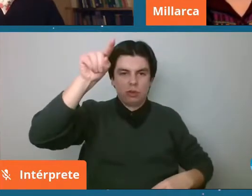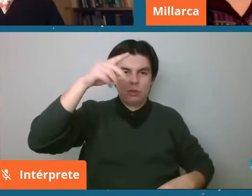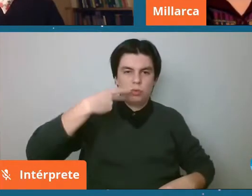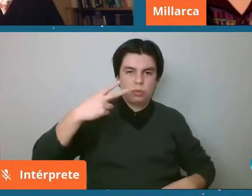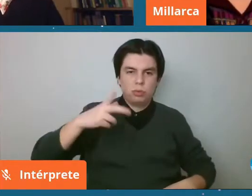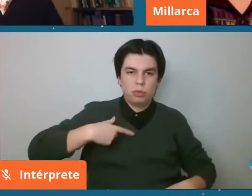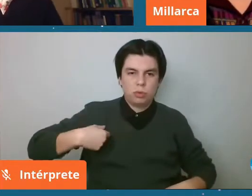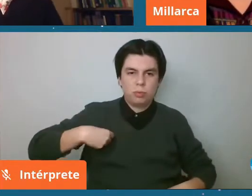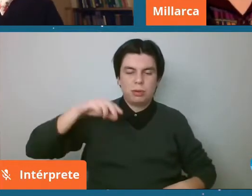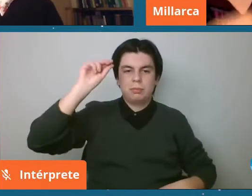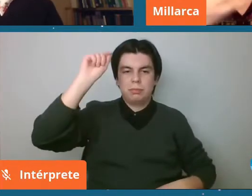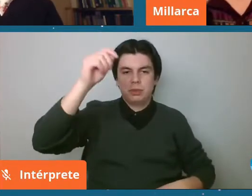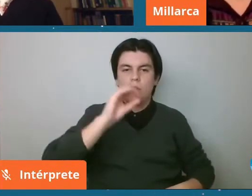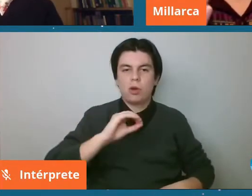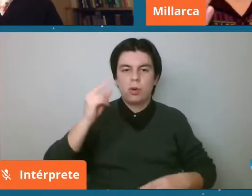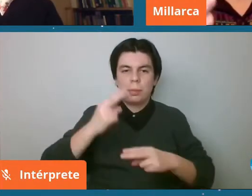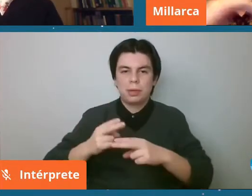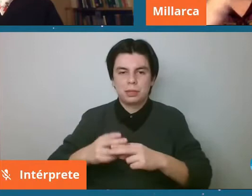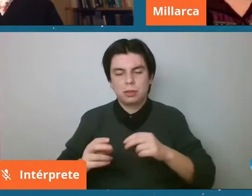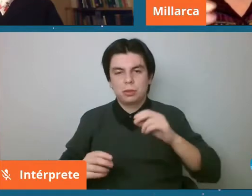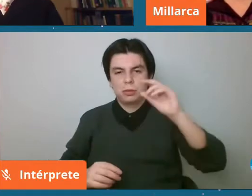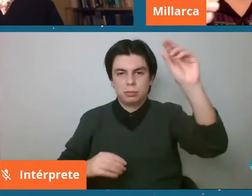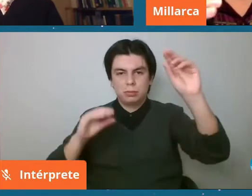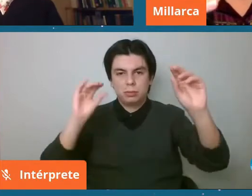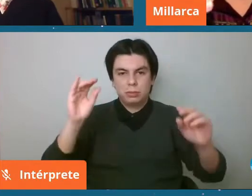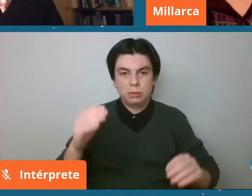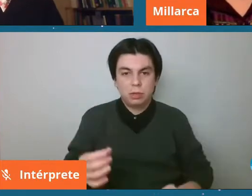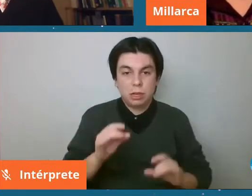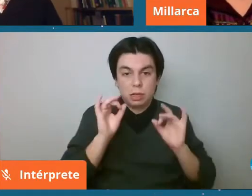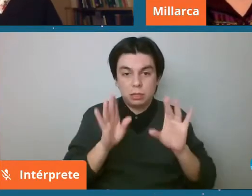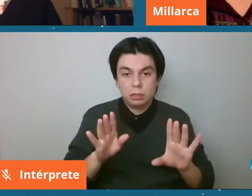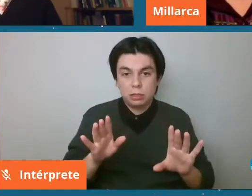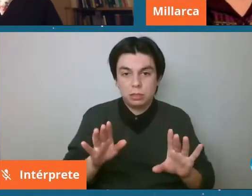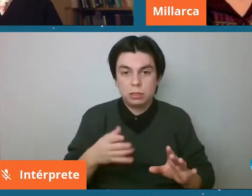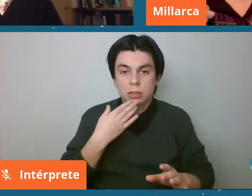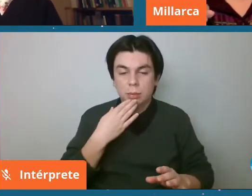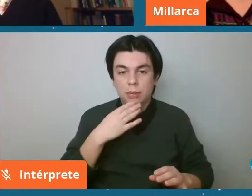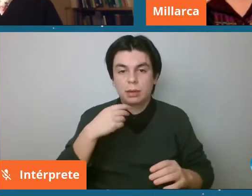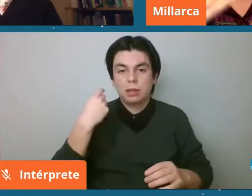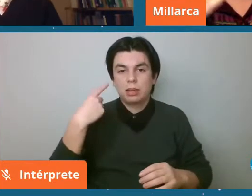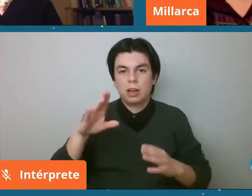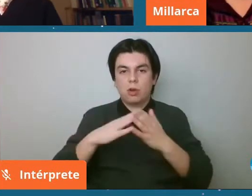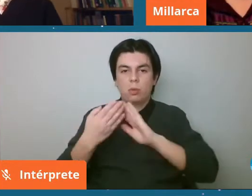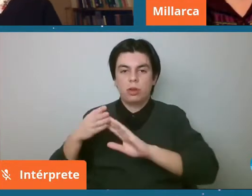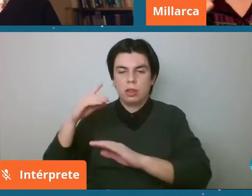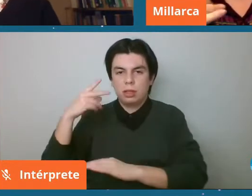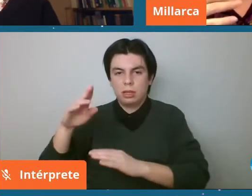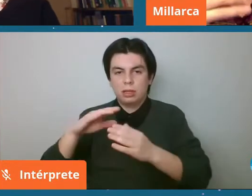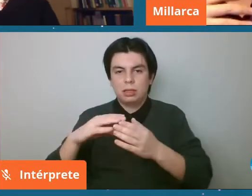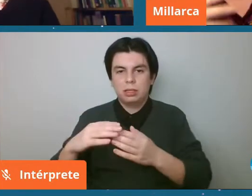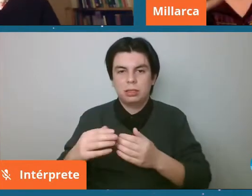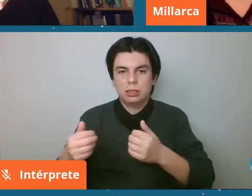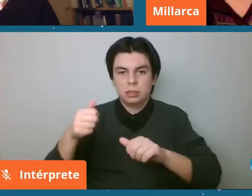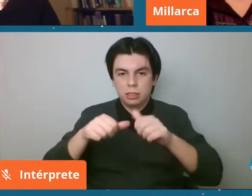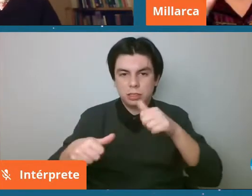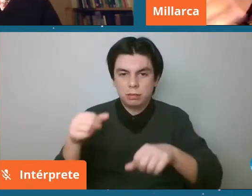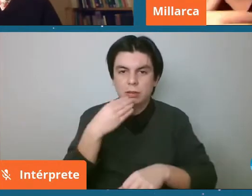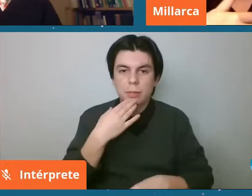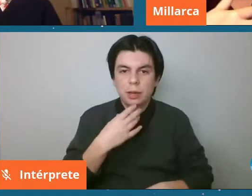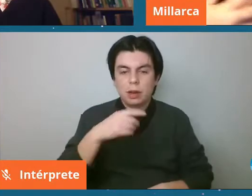o el apellido de él de esa misma forma no solamente con la comunidad científica también se le otorga a